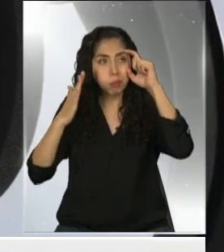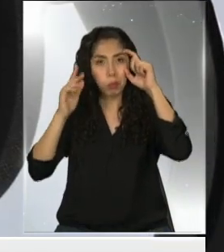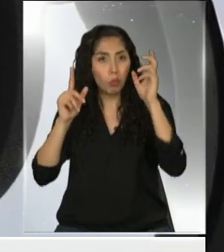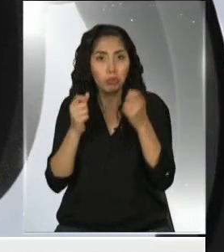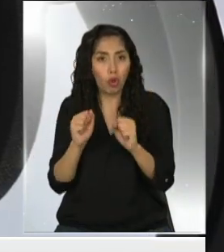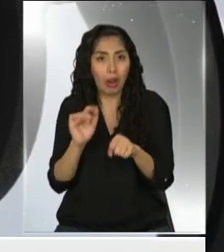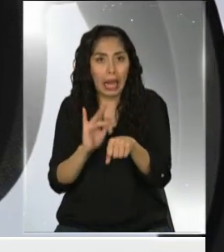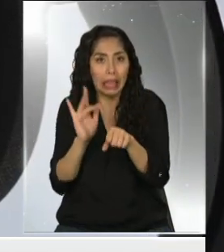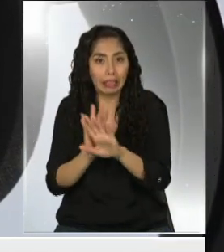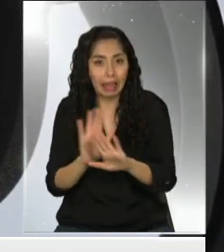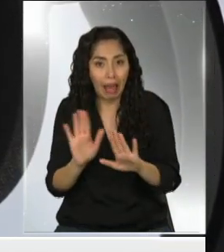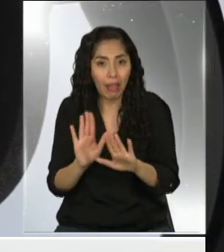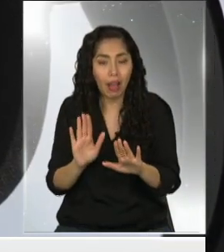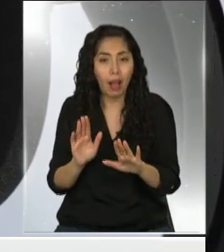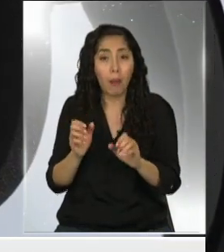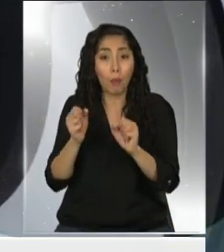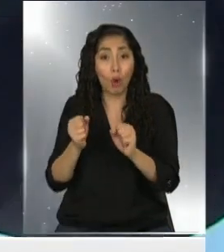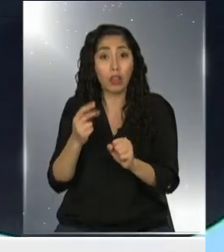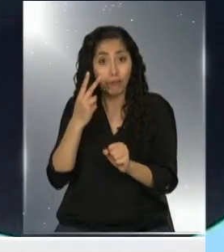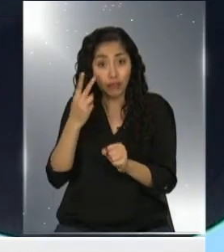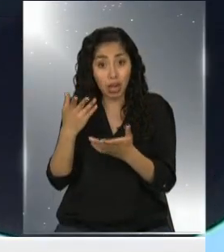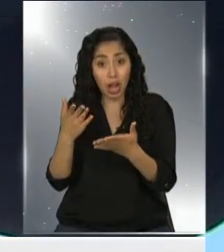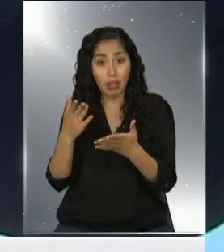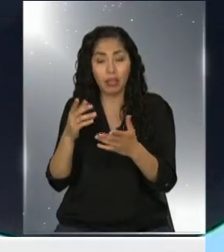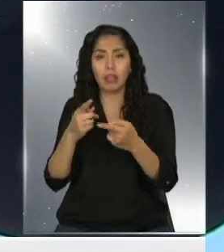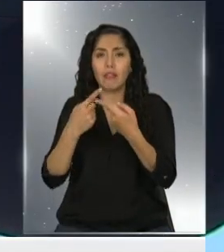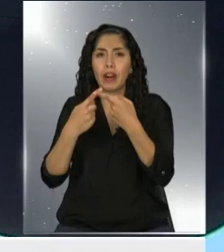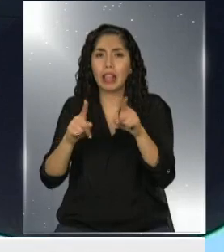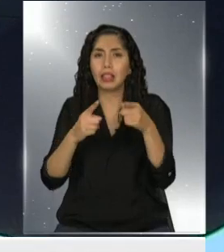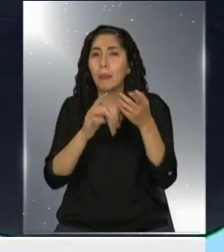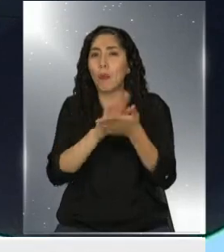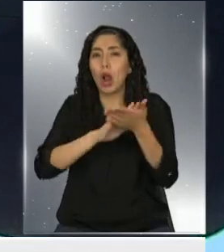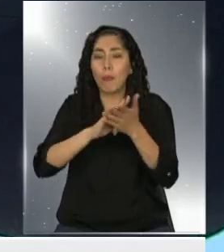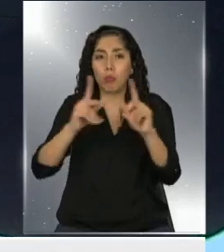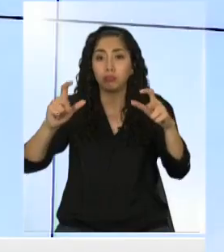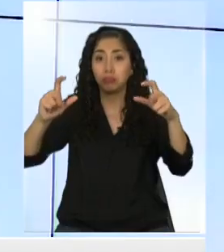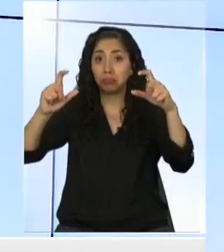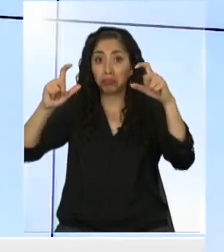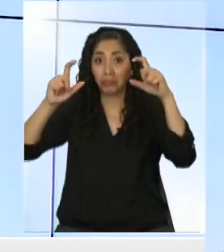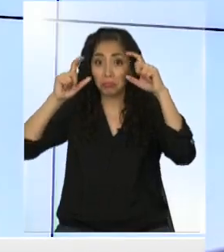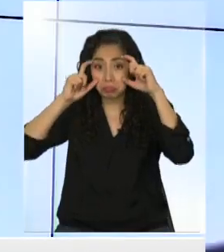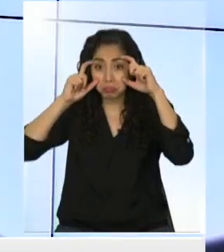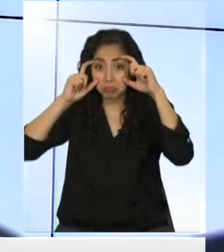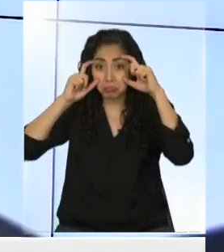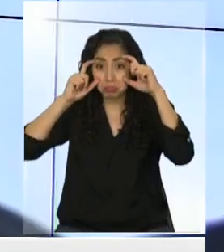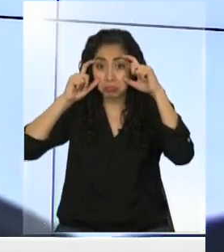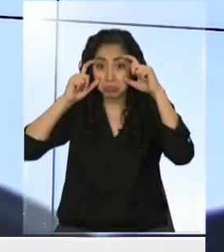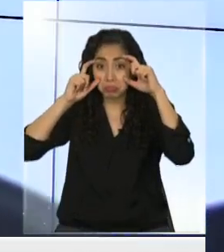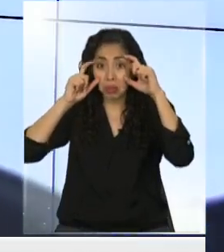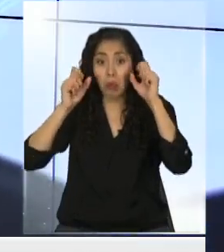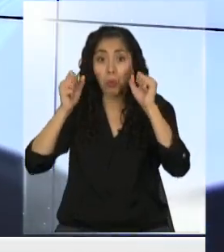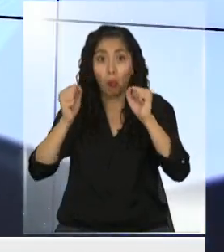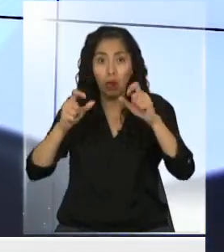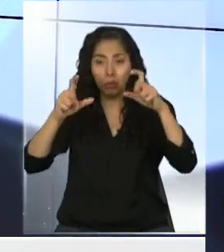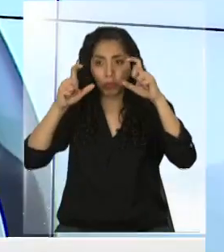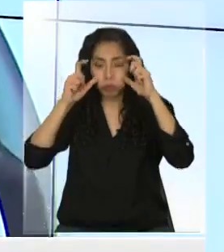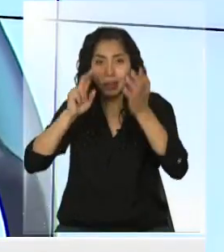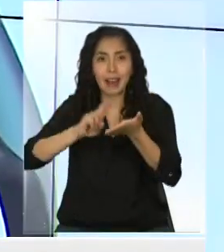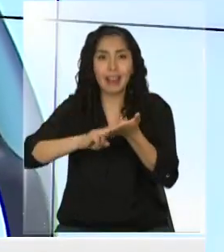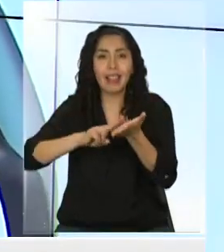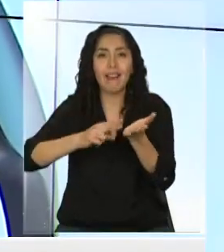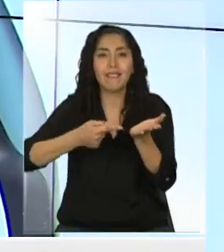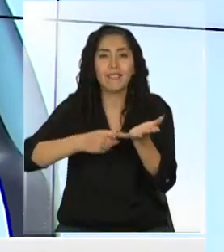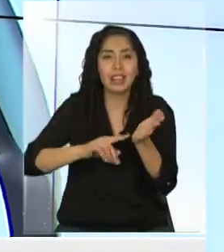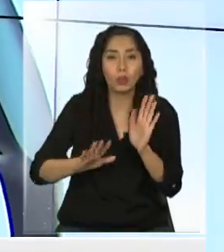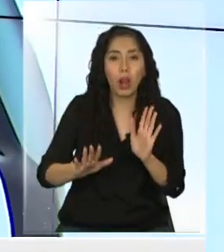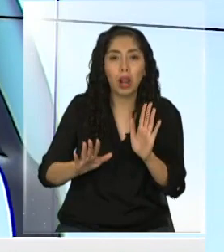Se puede utilizar, ahí está viendo usted, con diferentes niveles de visión. Es decir, si usted usa lentes, puede utilizar estos lentes de realidad virtual sin utilizar